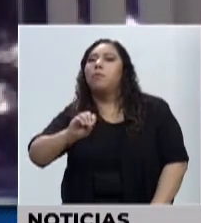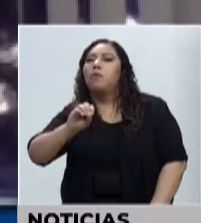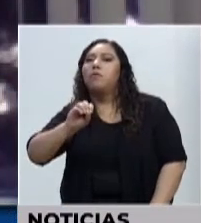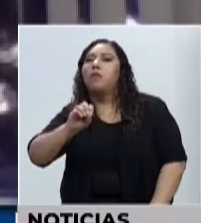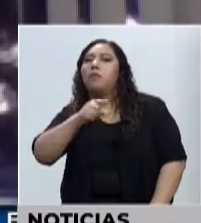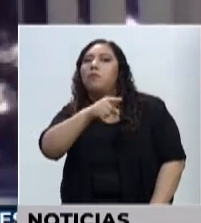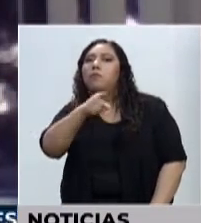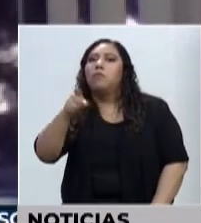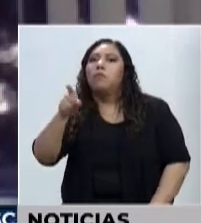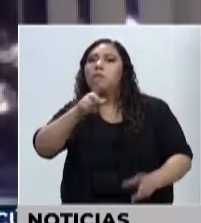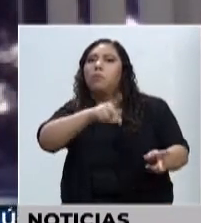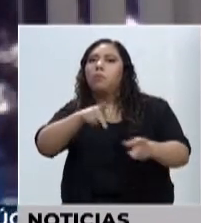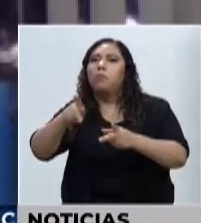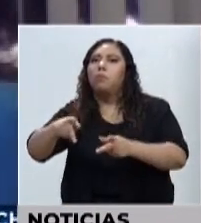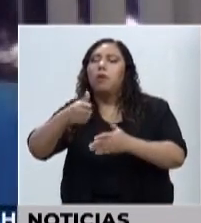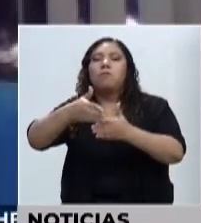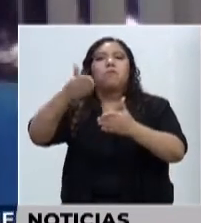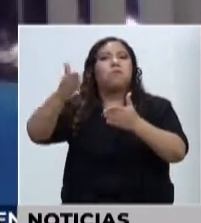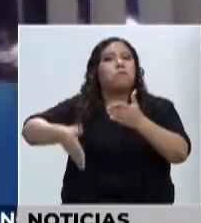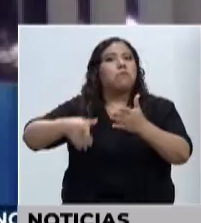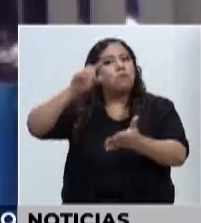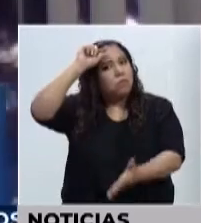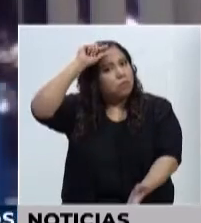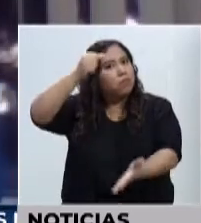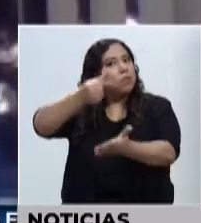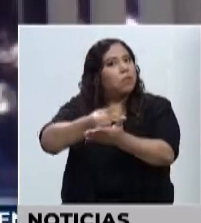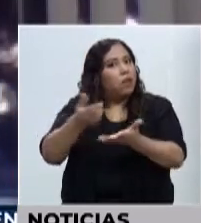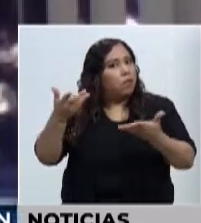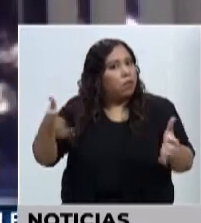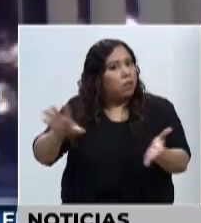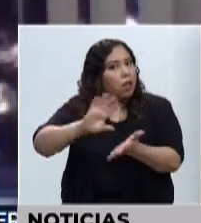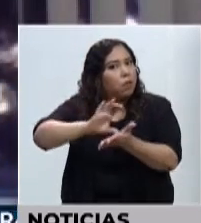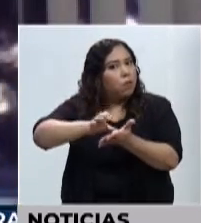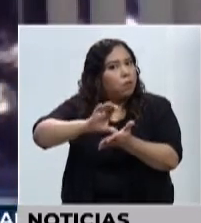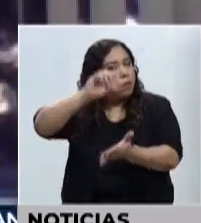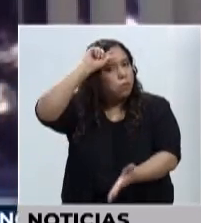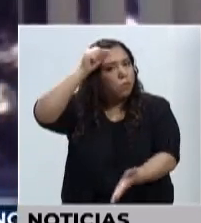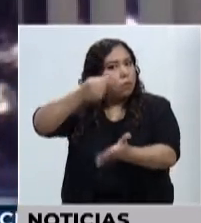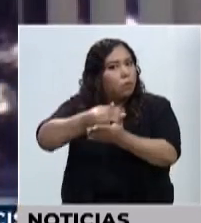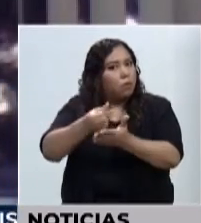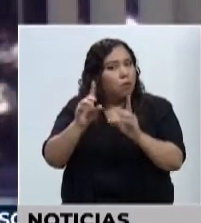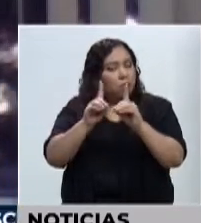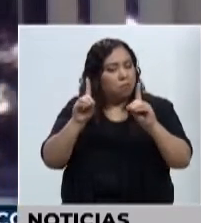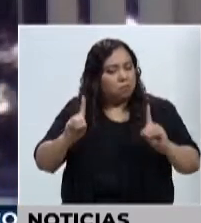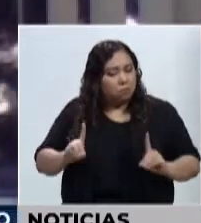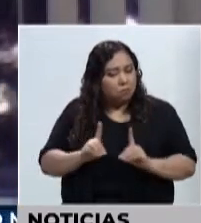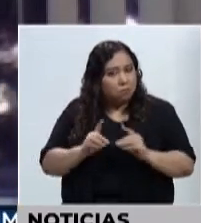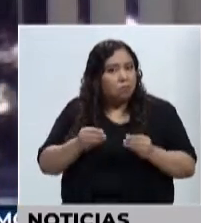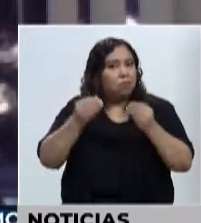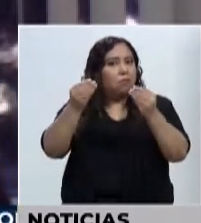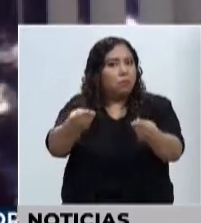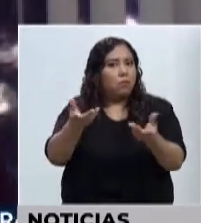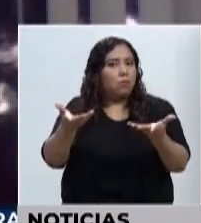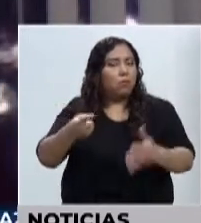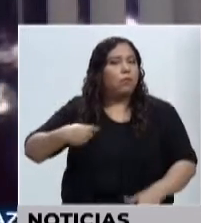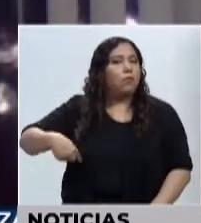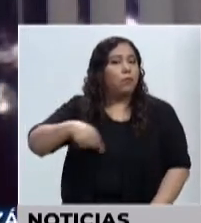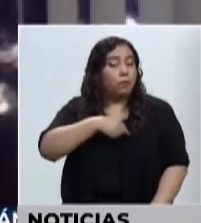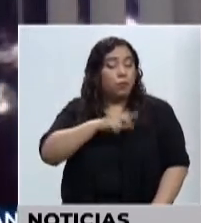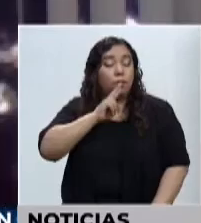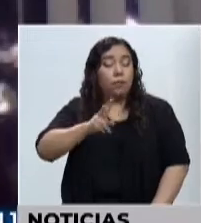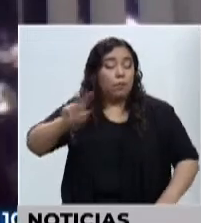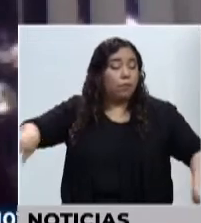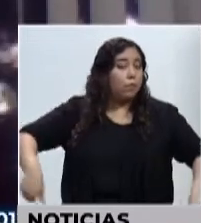971 participantes. Y esto, pues, fue un gran reto, un gran esfuerzo de la escuela, pero también un gran